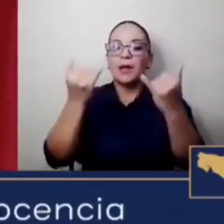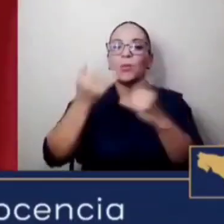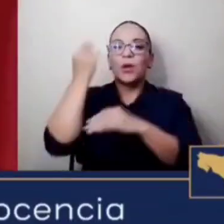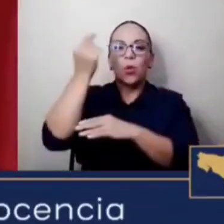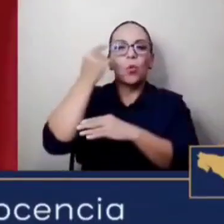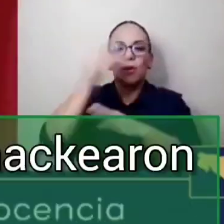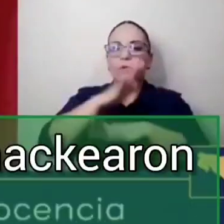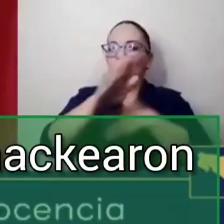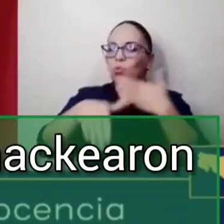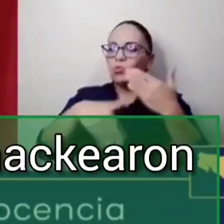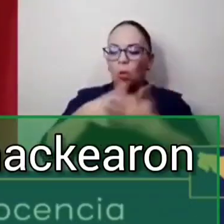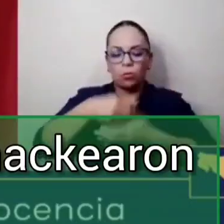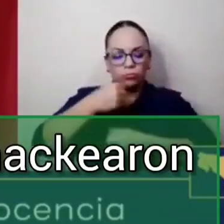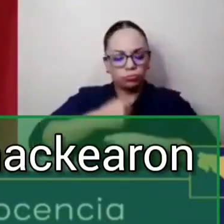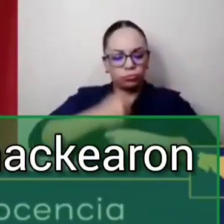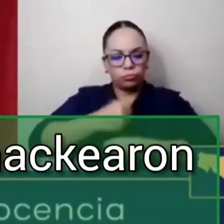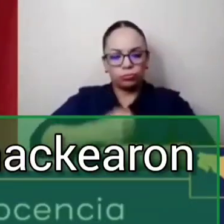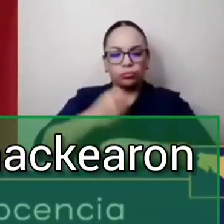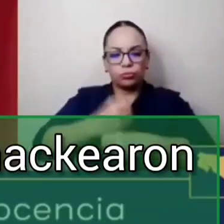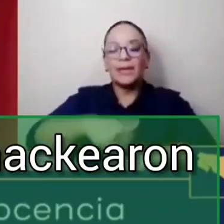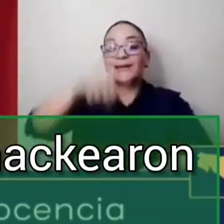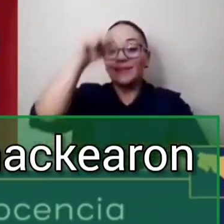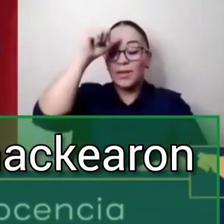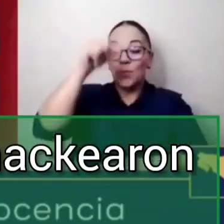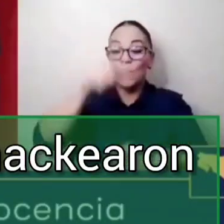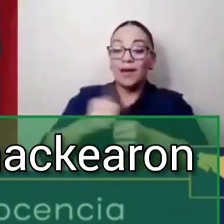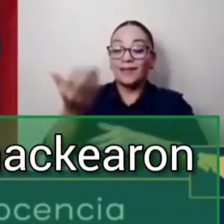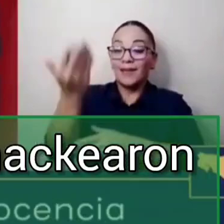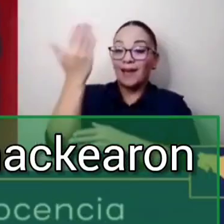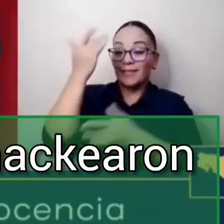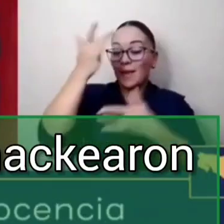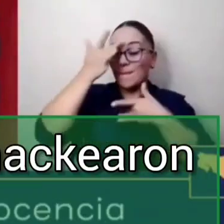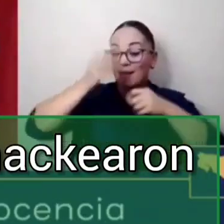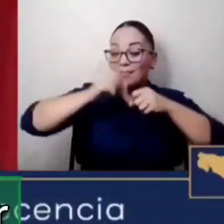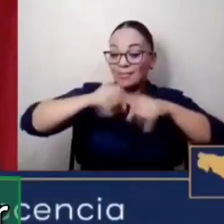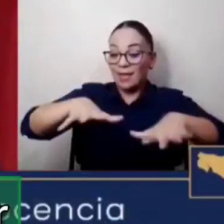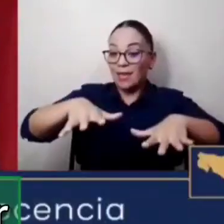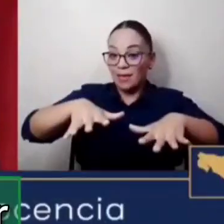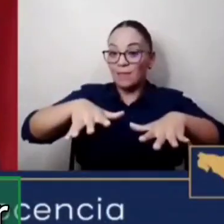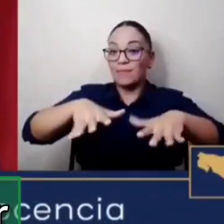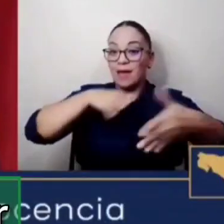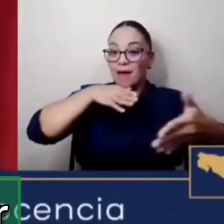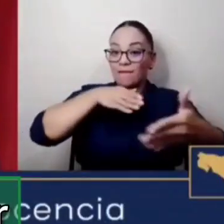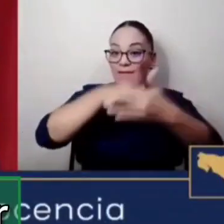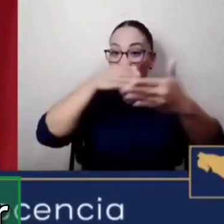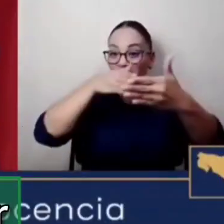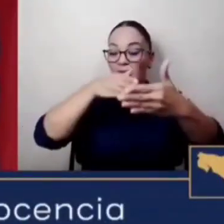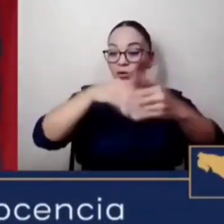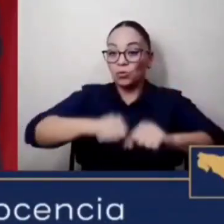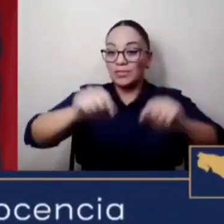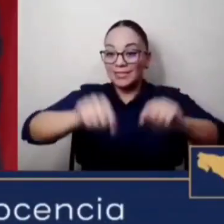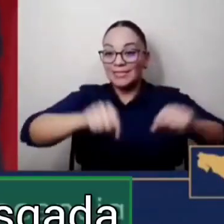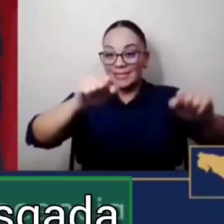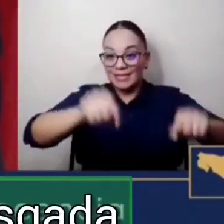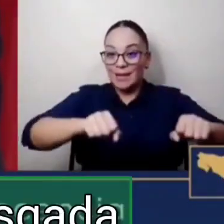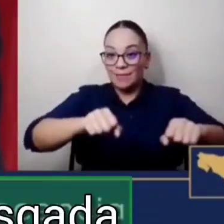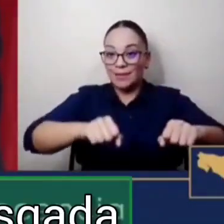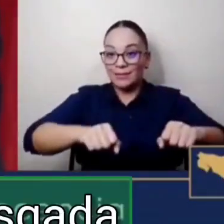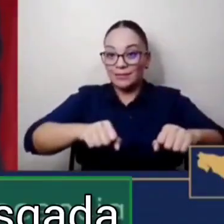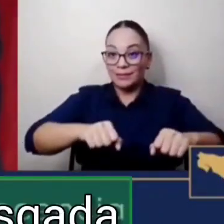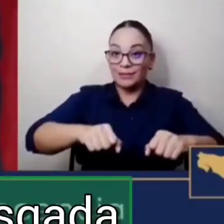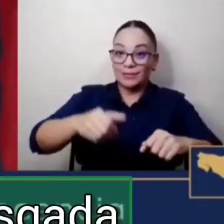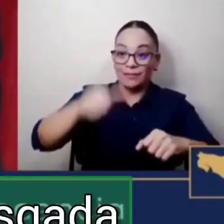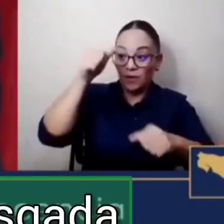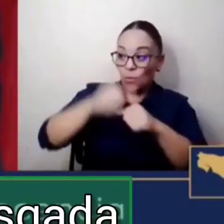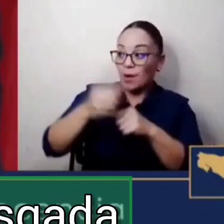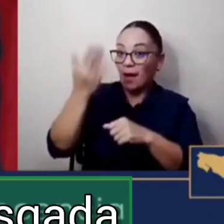posible. Acuérdense, cuando la pandemia nos hackearon los sistemas y no les íbamos a poder pagar, y tomamos una